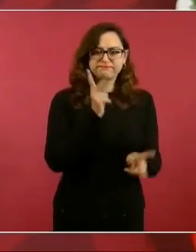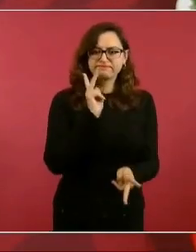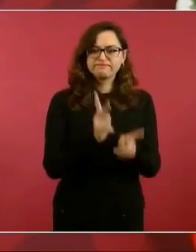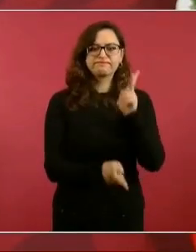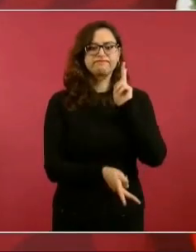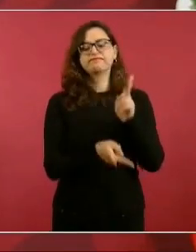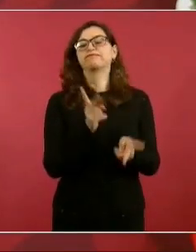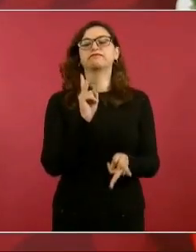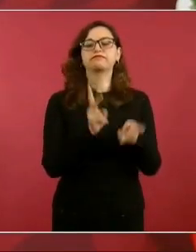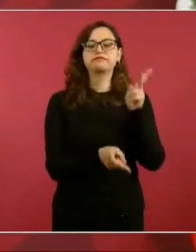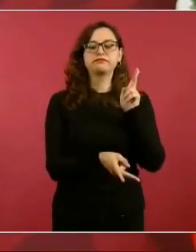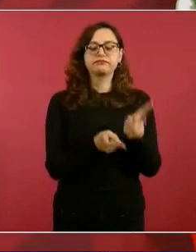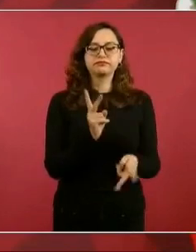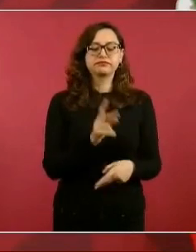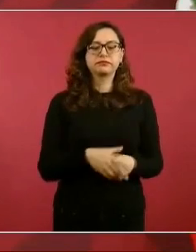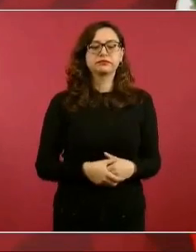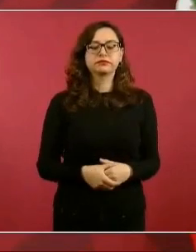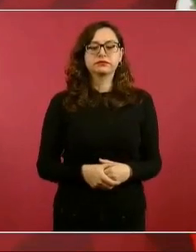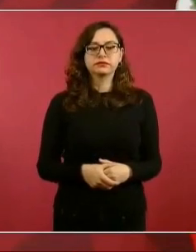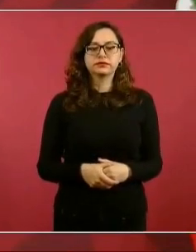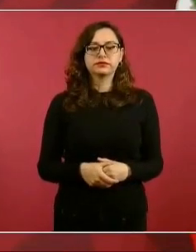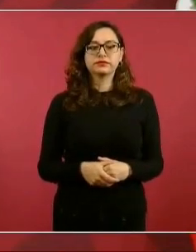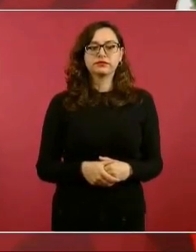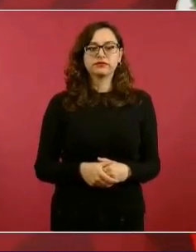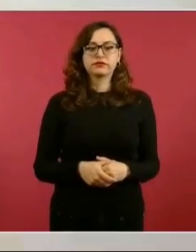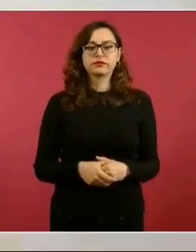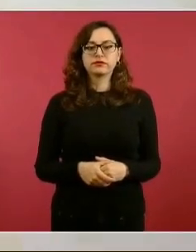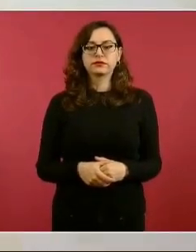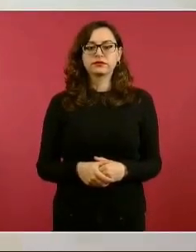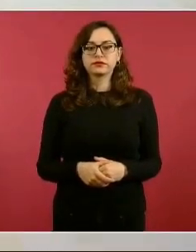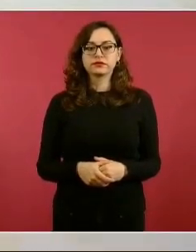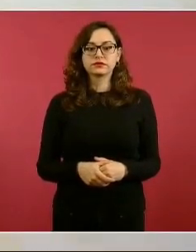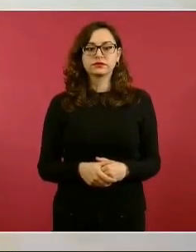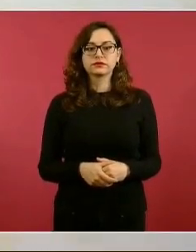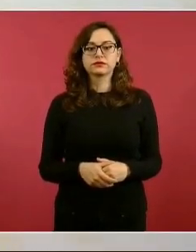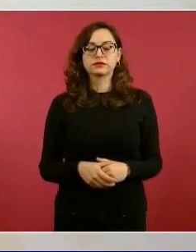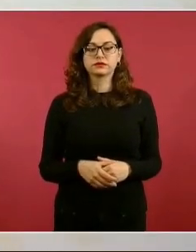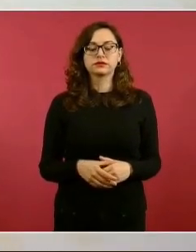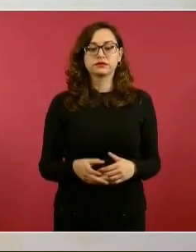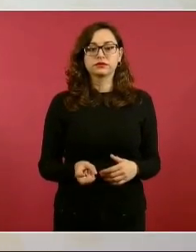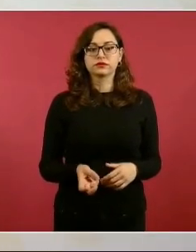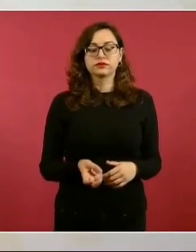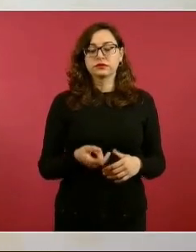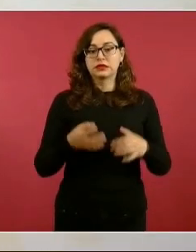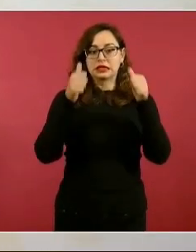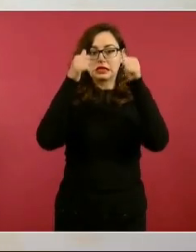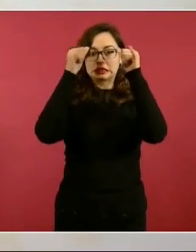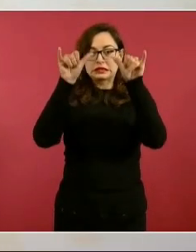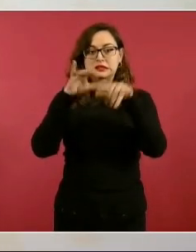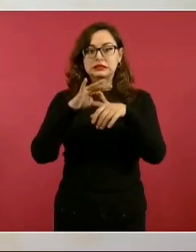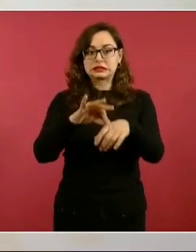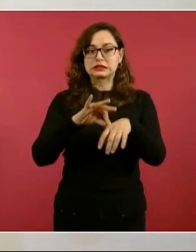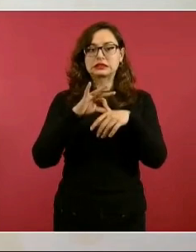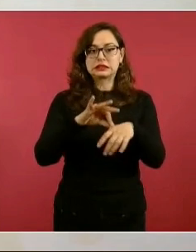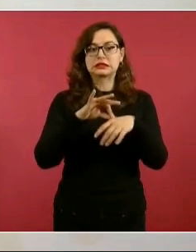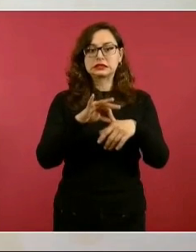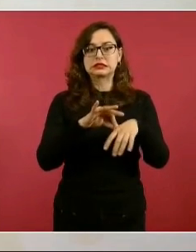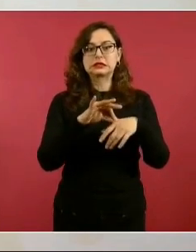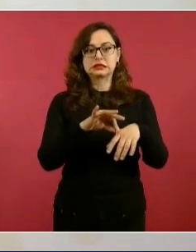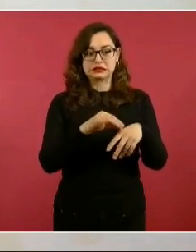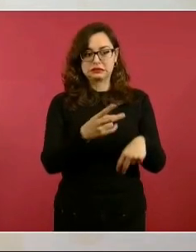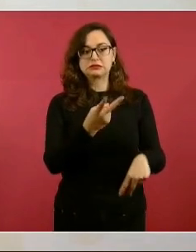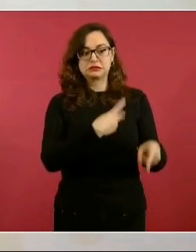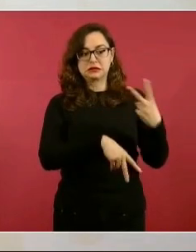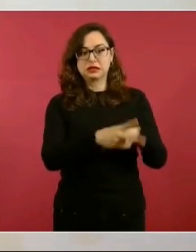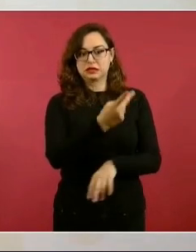Estuvieron los dos productores principales y distribuidores de carne, un